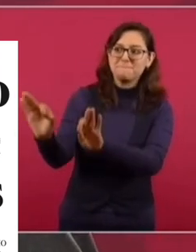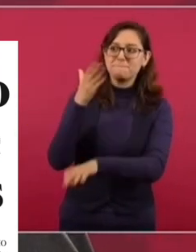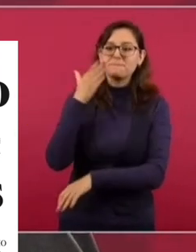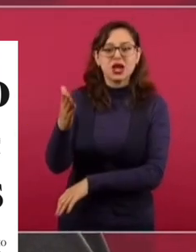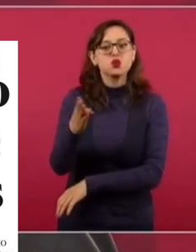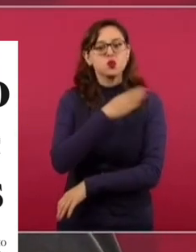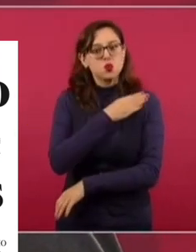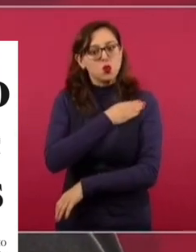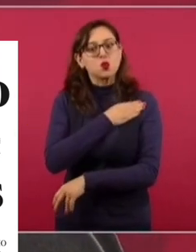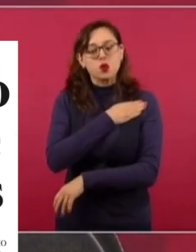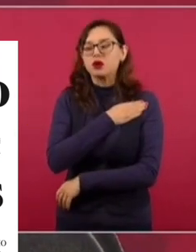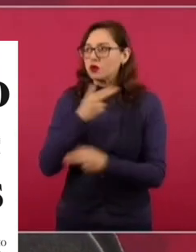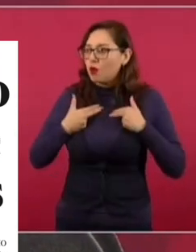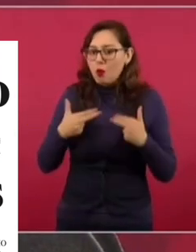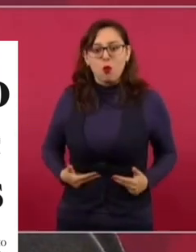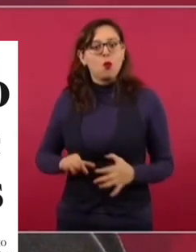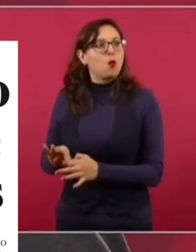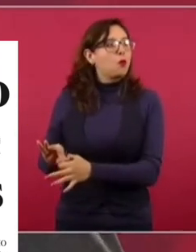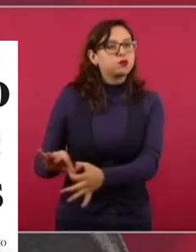humano.